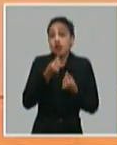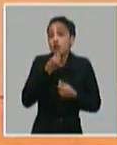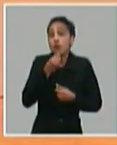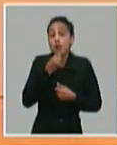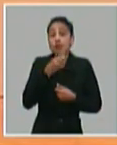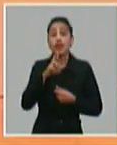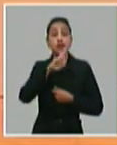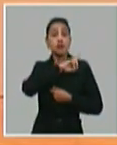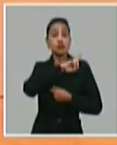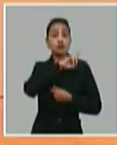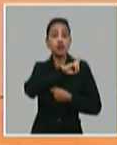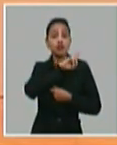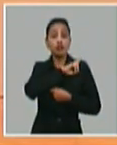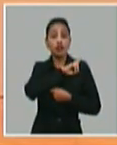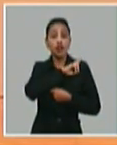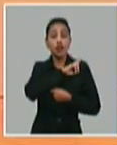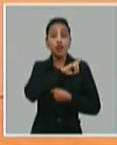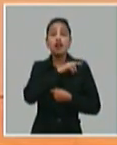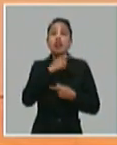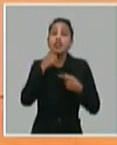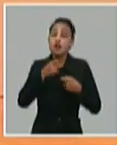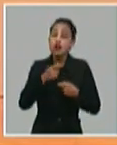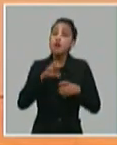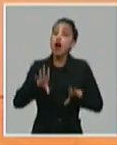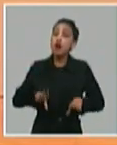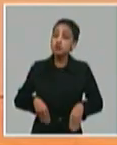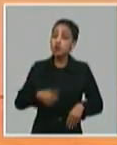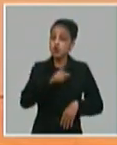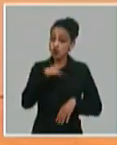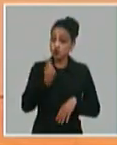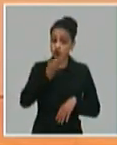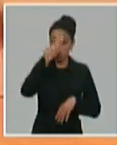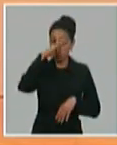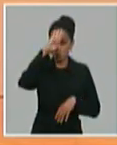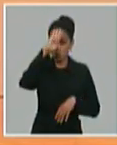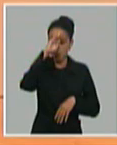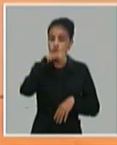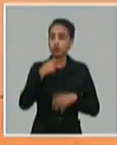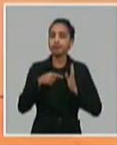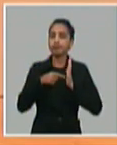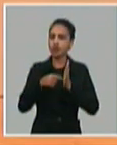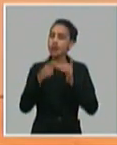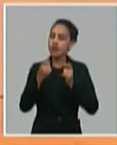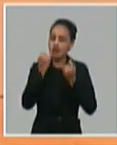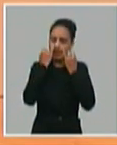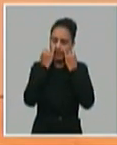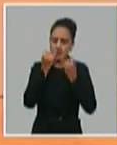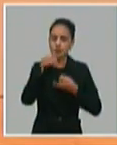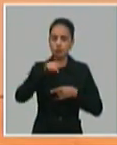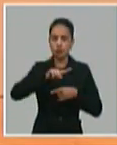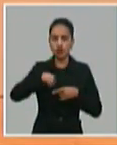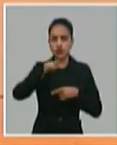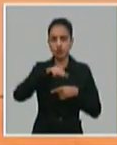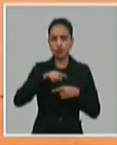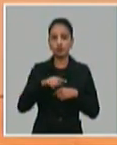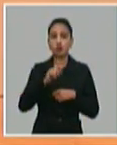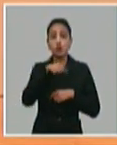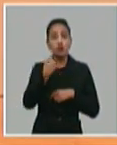responsabilidad que habría que asumir. Entonces, nosotros les recomendamos que se interesen por eso. También nosotros